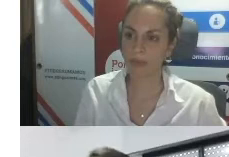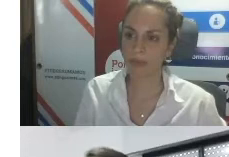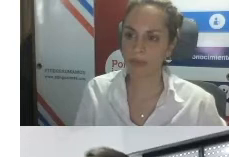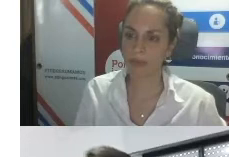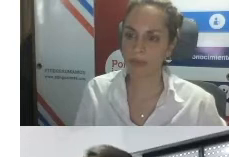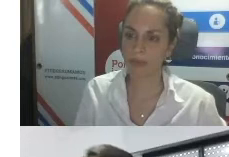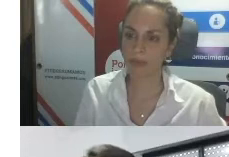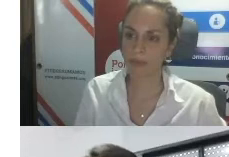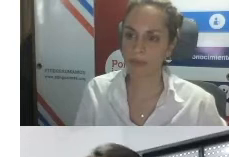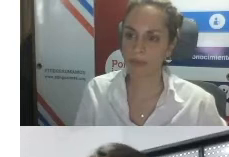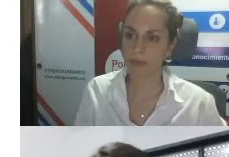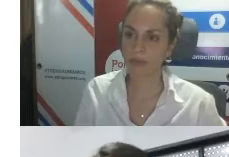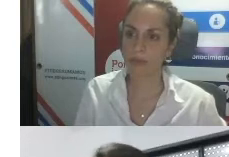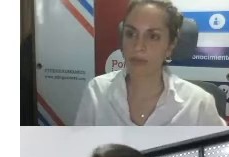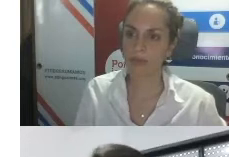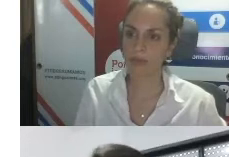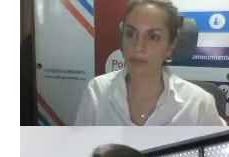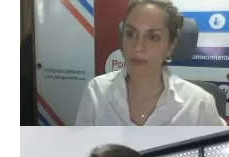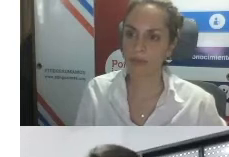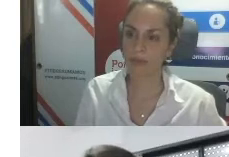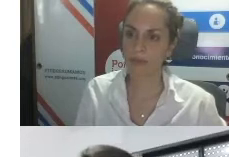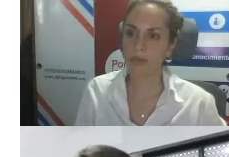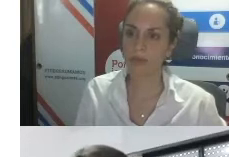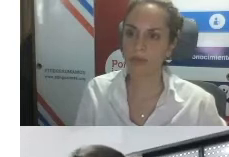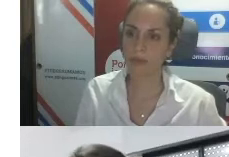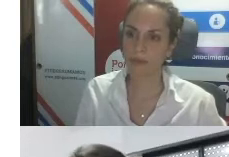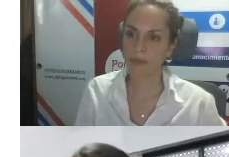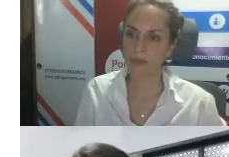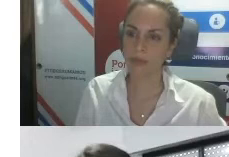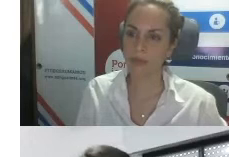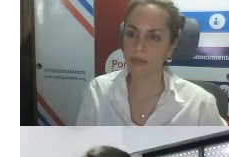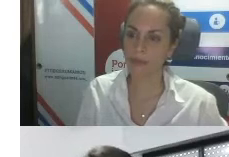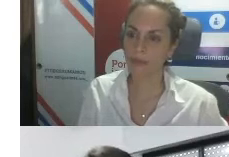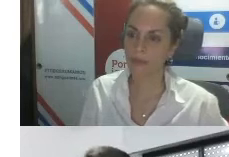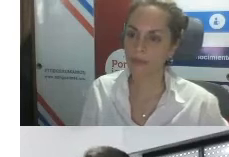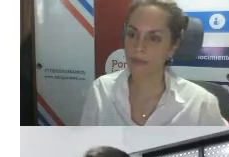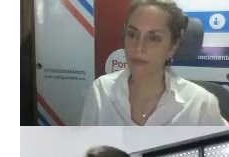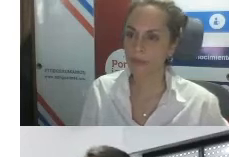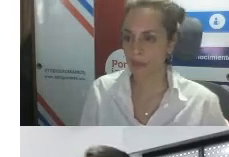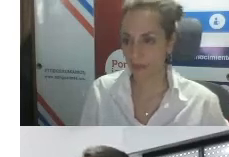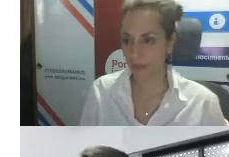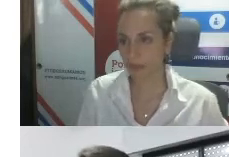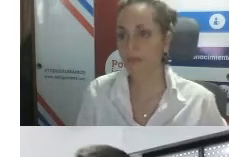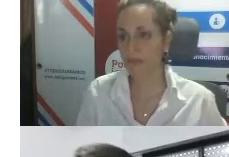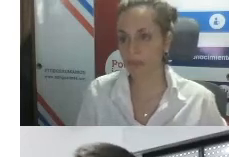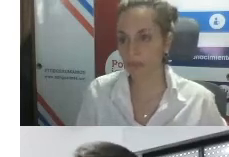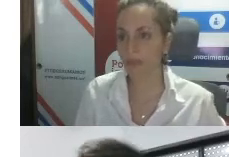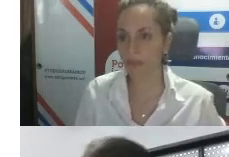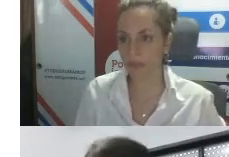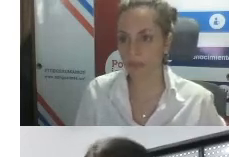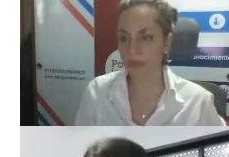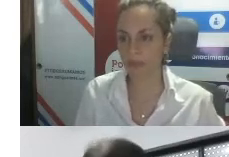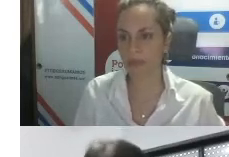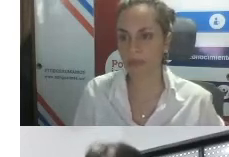posibilidades de participación para más personas principalmente quizá aquellas que son menos alfabetizadas no tienen un